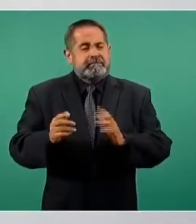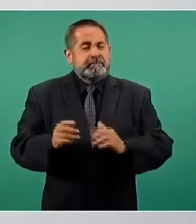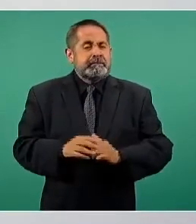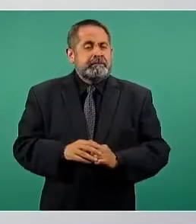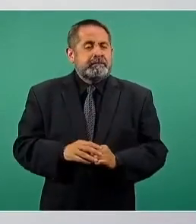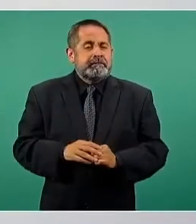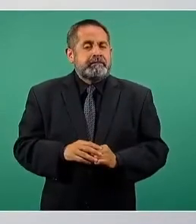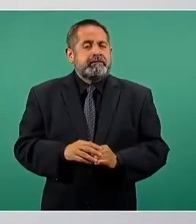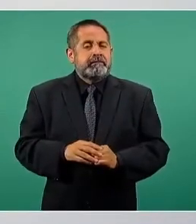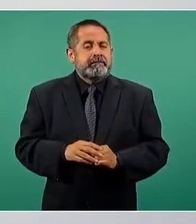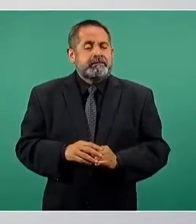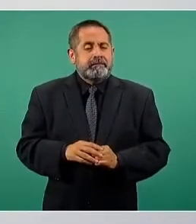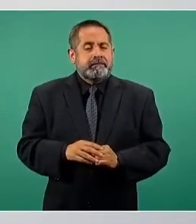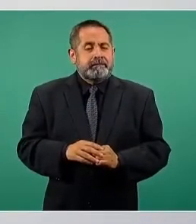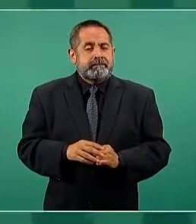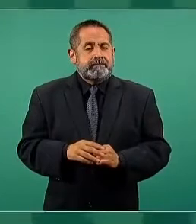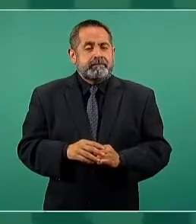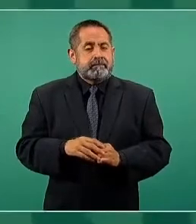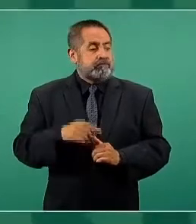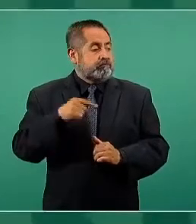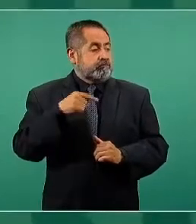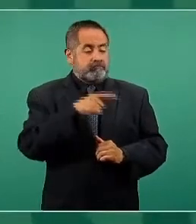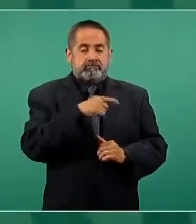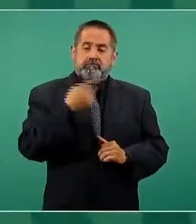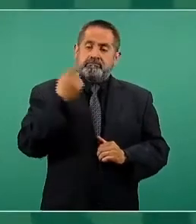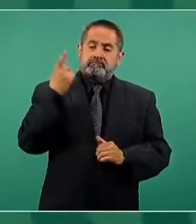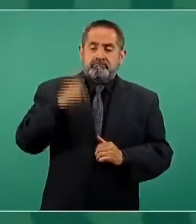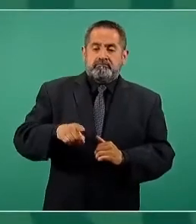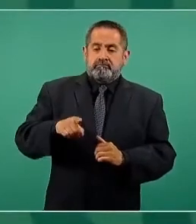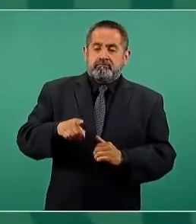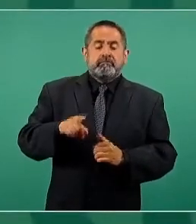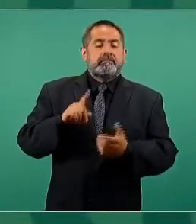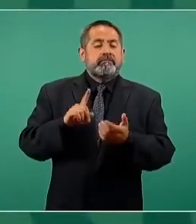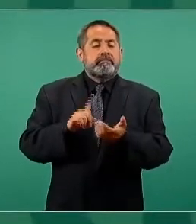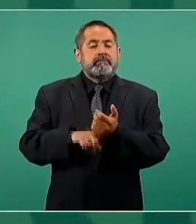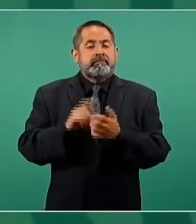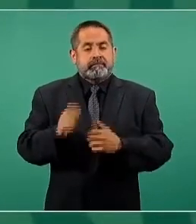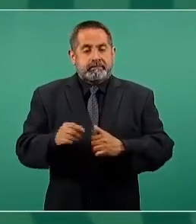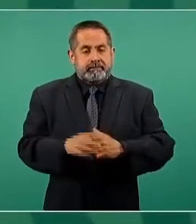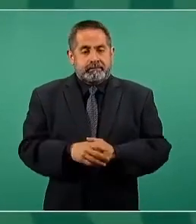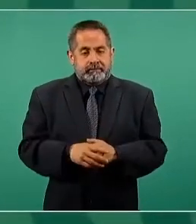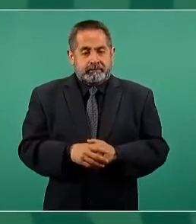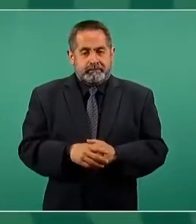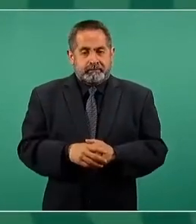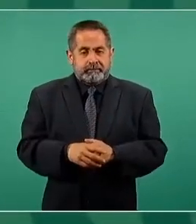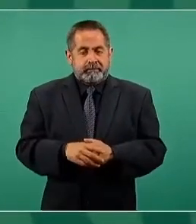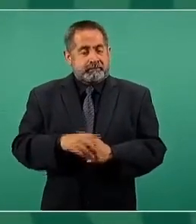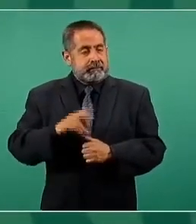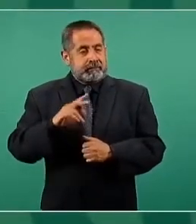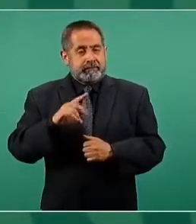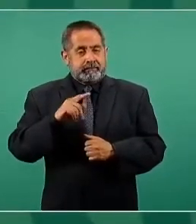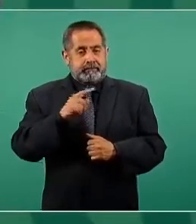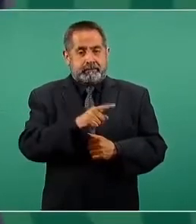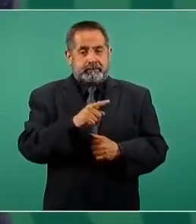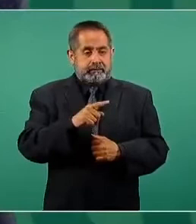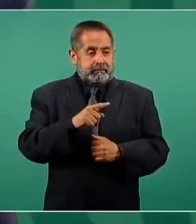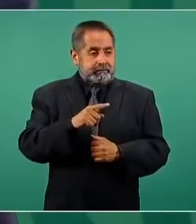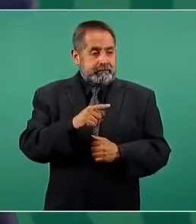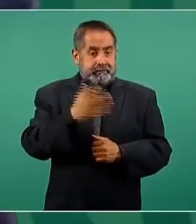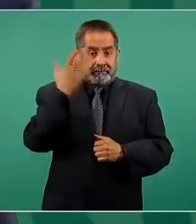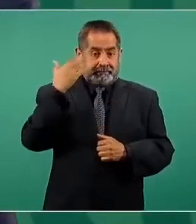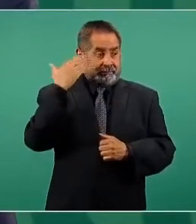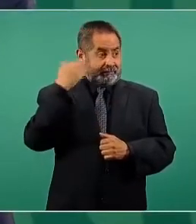y se ordena que se le devolvieran los impuestos